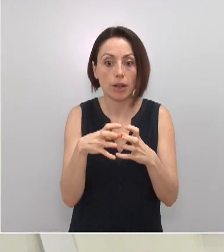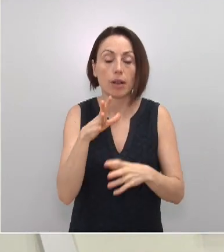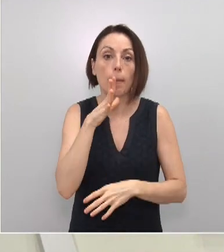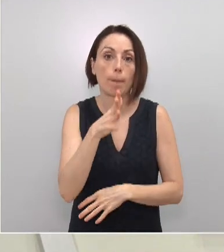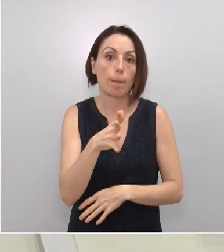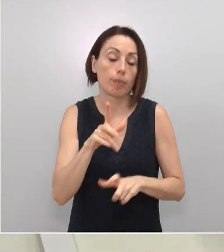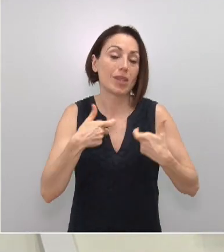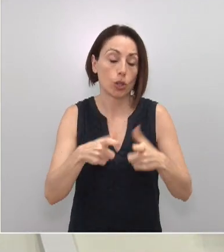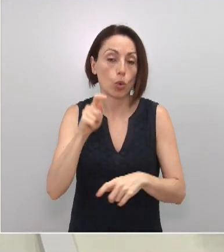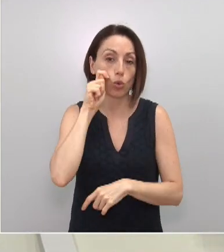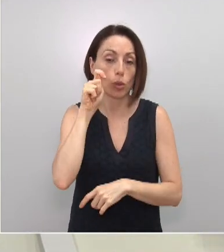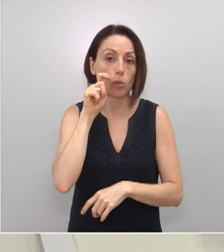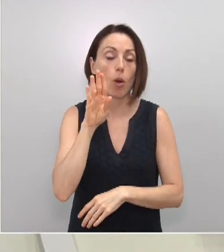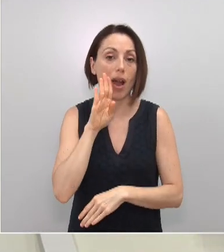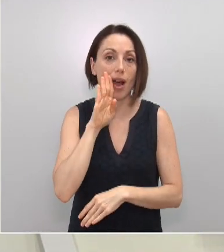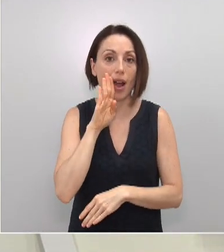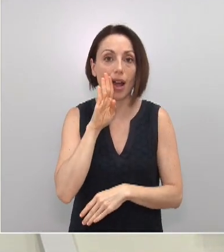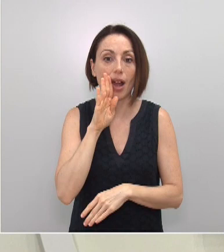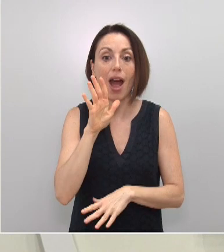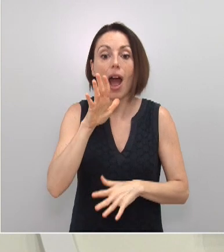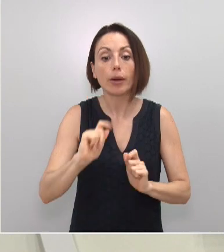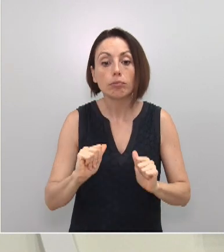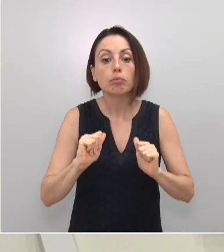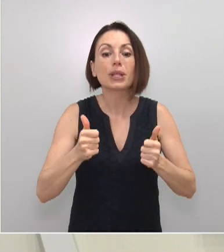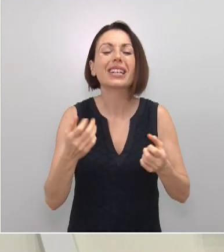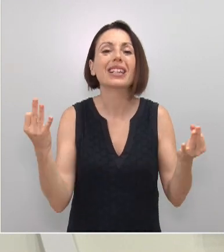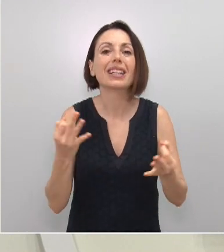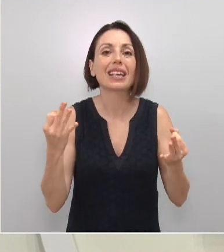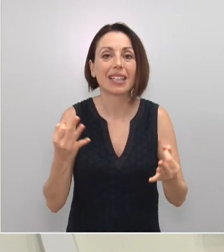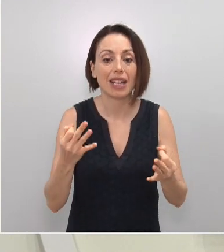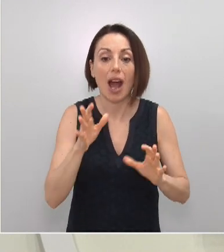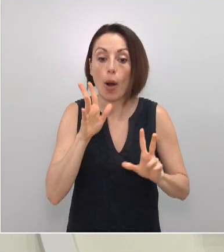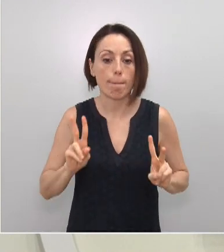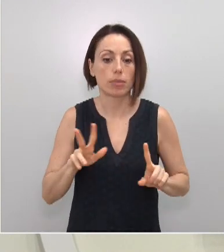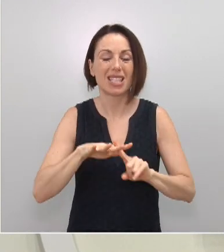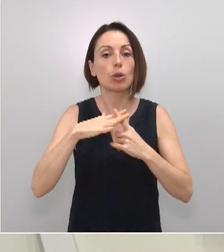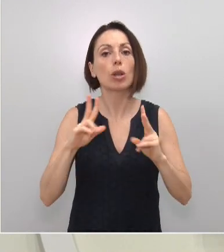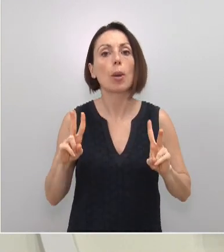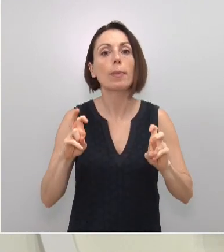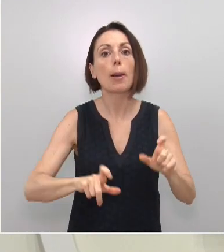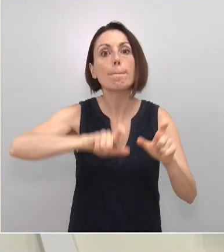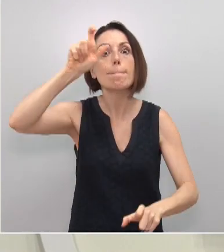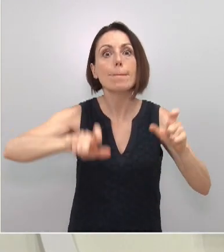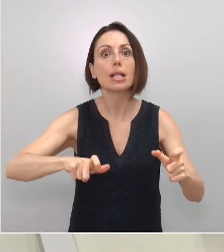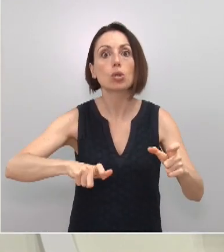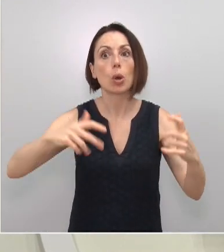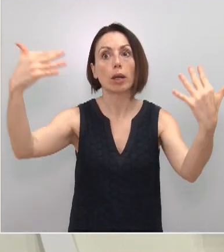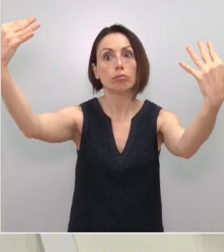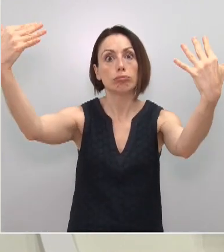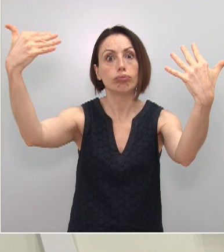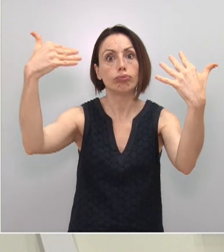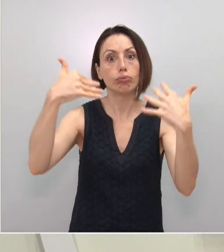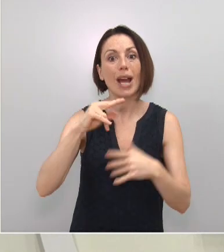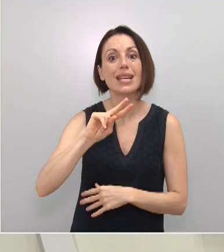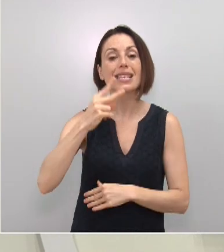como es el turismo. Estamos empezando a recibir, y es solo el principio, a miles de personas que vienen a su